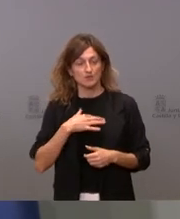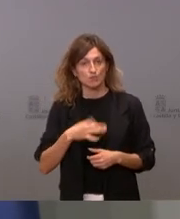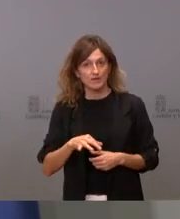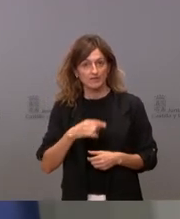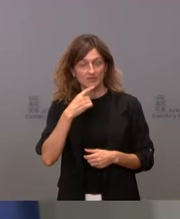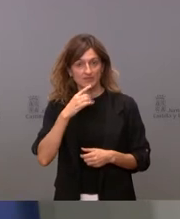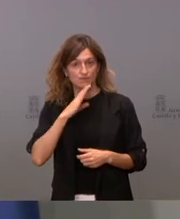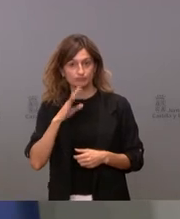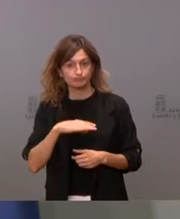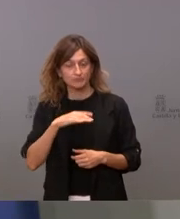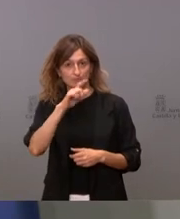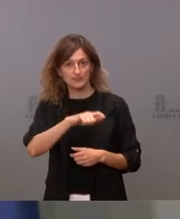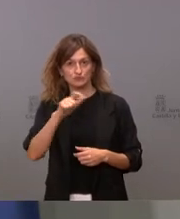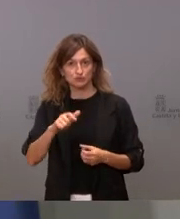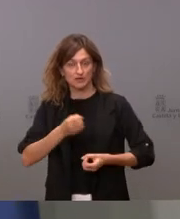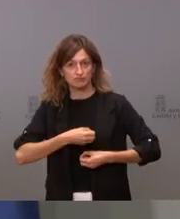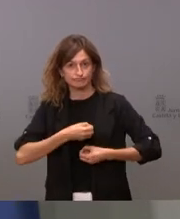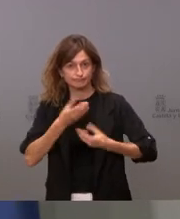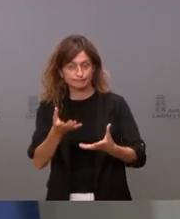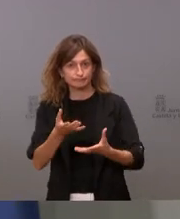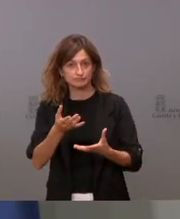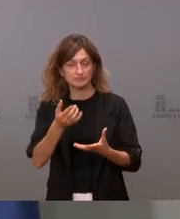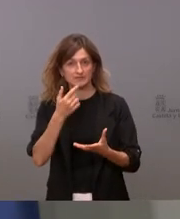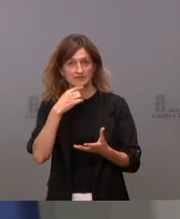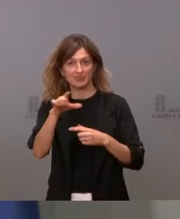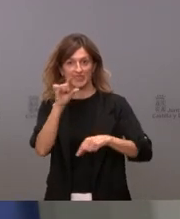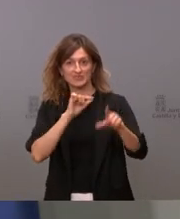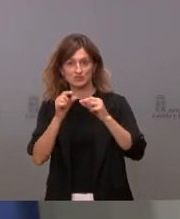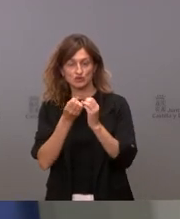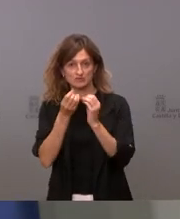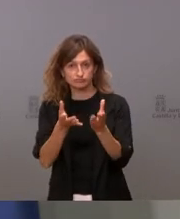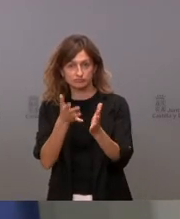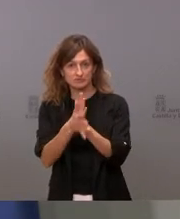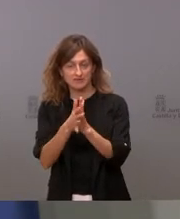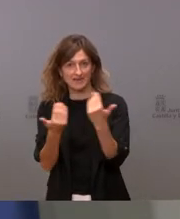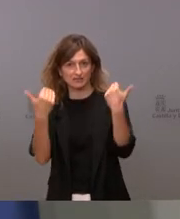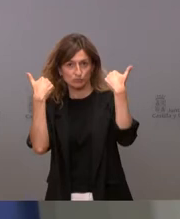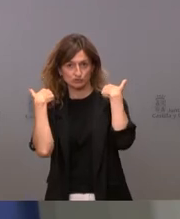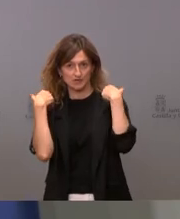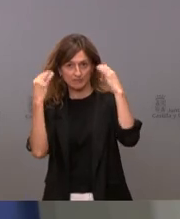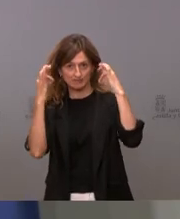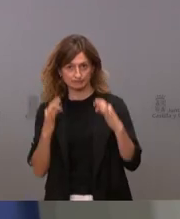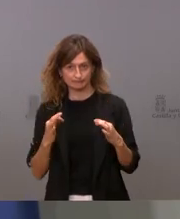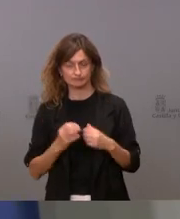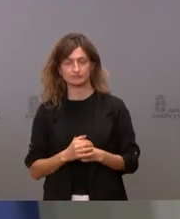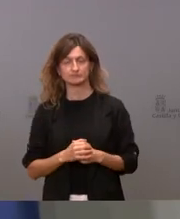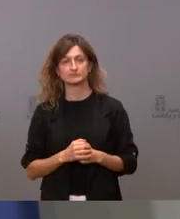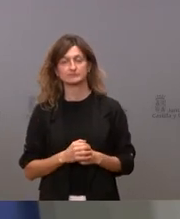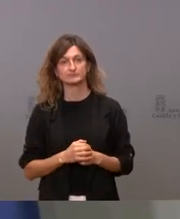rindiera cuentas de sus decisiones y se hiciera responsable de decisiones